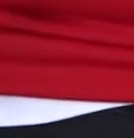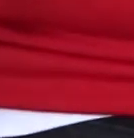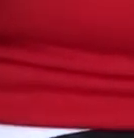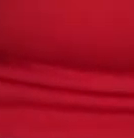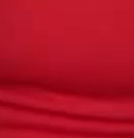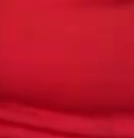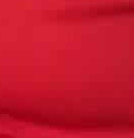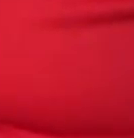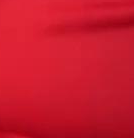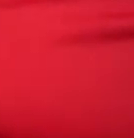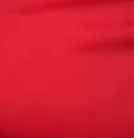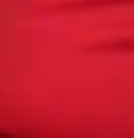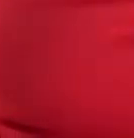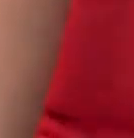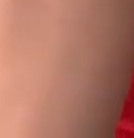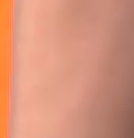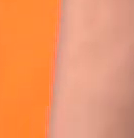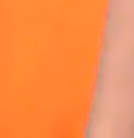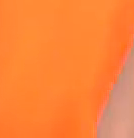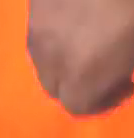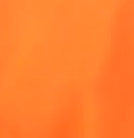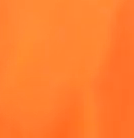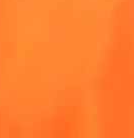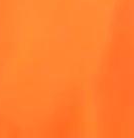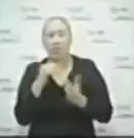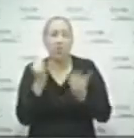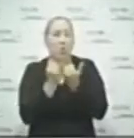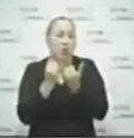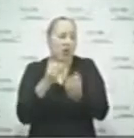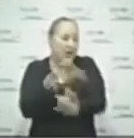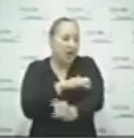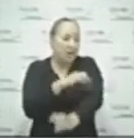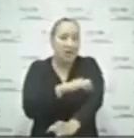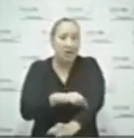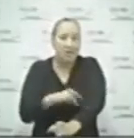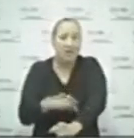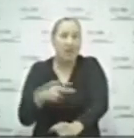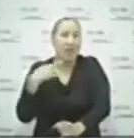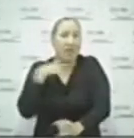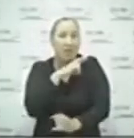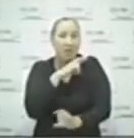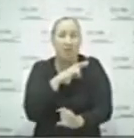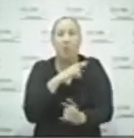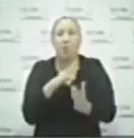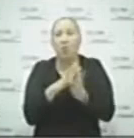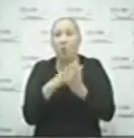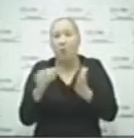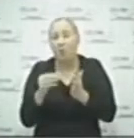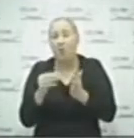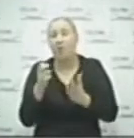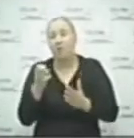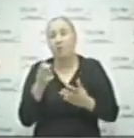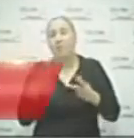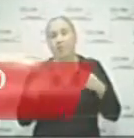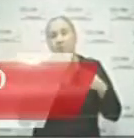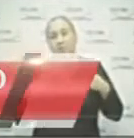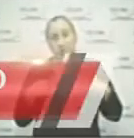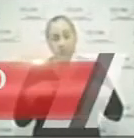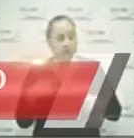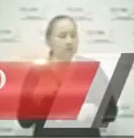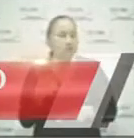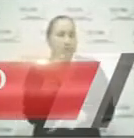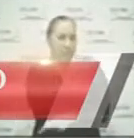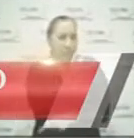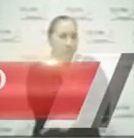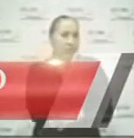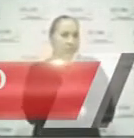se han vacunado a que lo hagan, aún es tiempo de hacerlo. Y además, las personas que han completado su esquema de vacunación